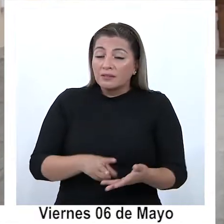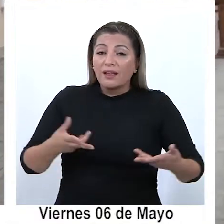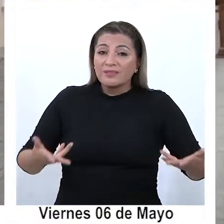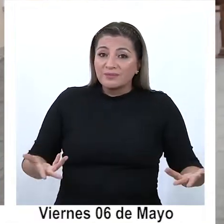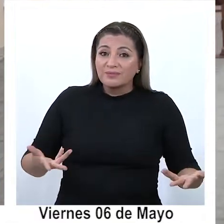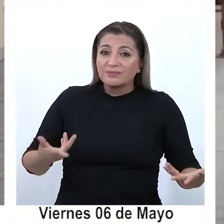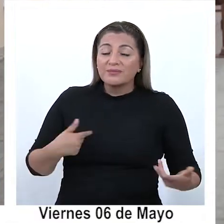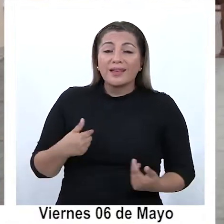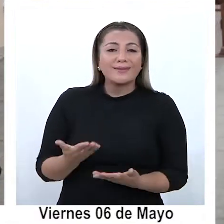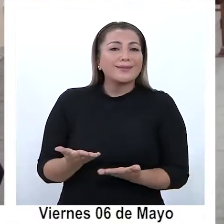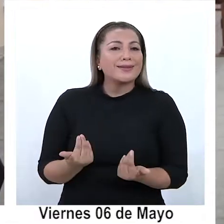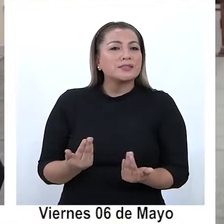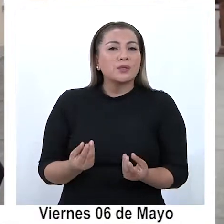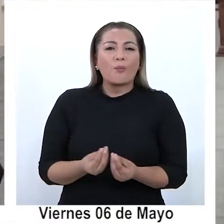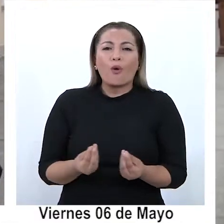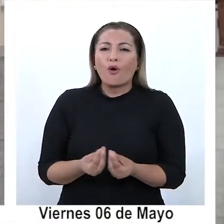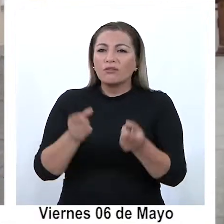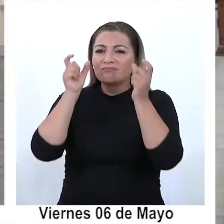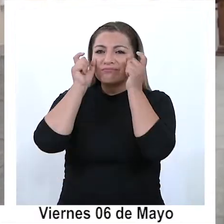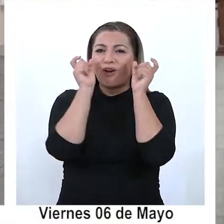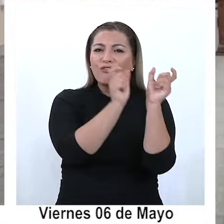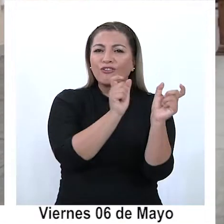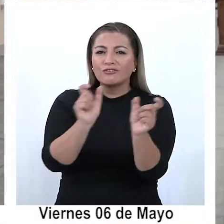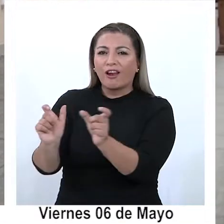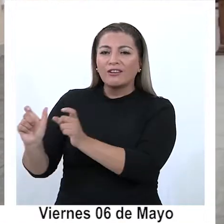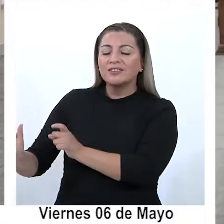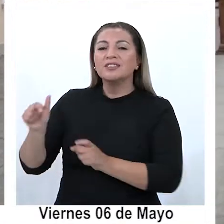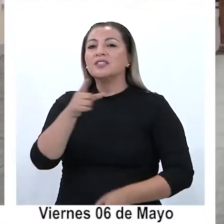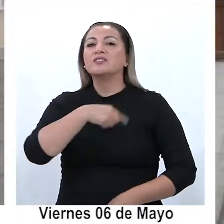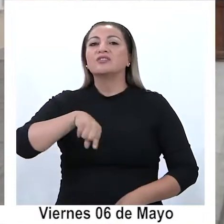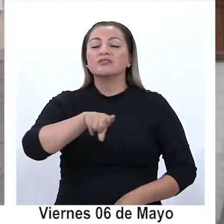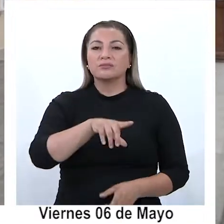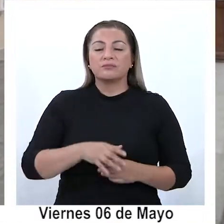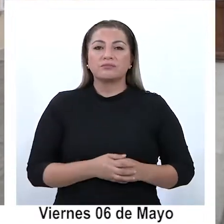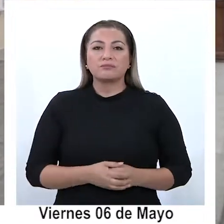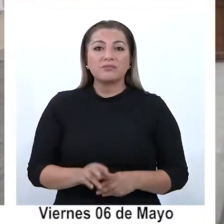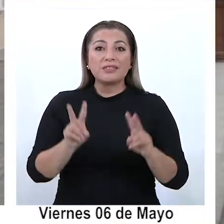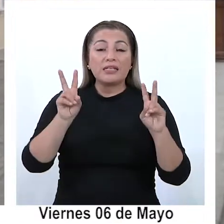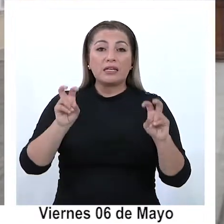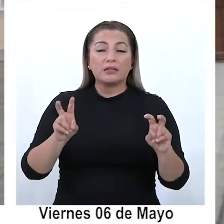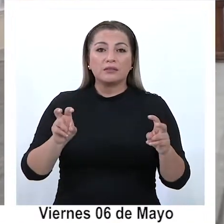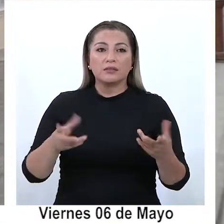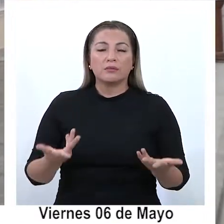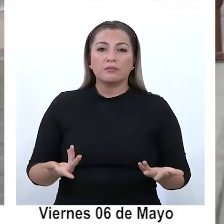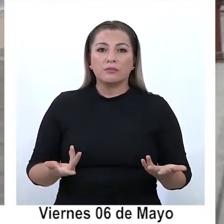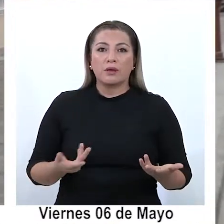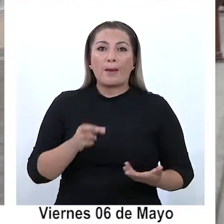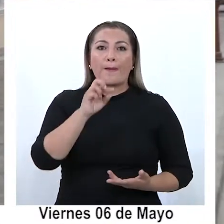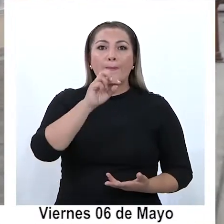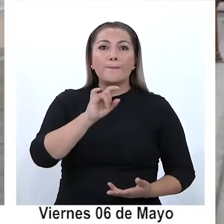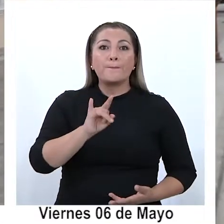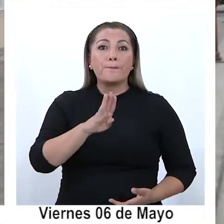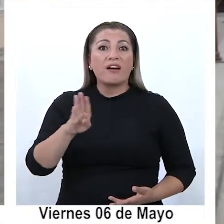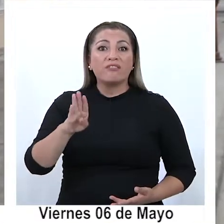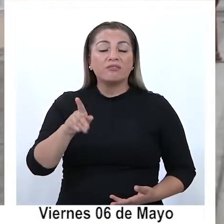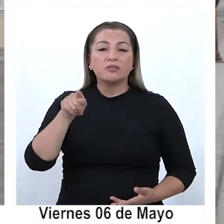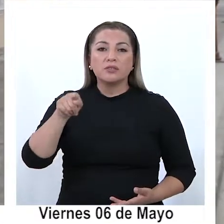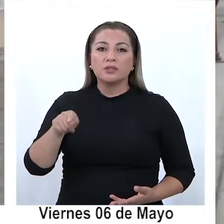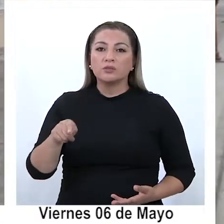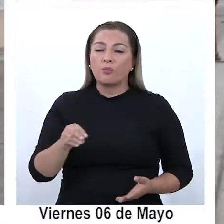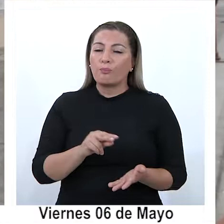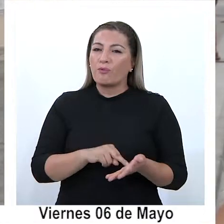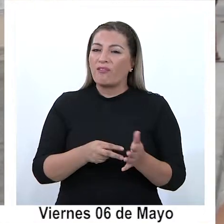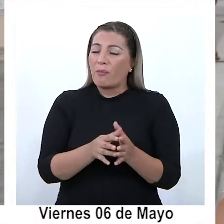requiere mucha fiscalización este problema que estamos pasando acá. El tema de los PAP para nosotros es un tema mayúsculo,